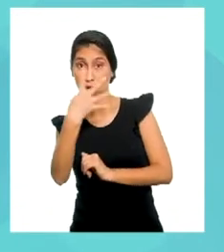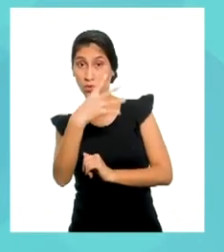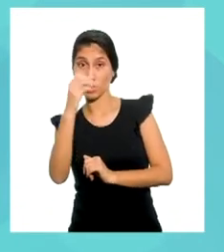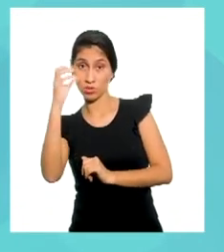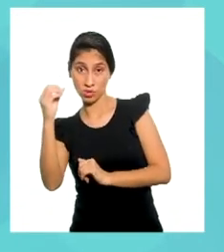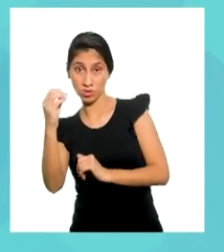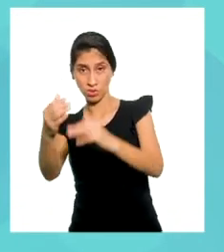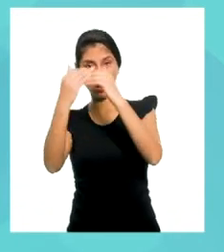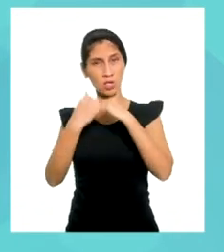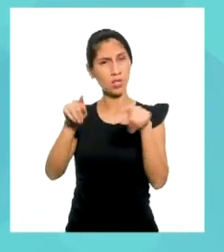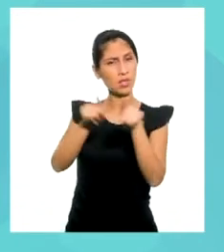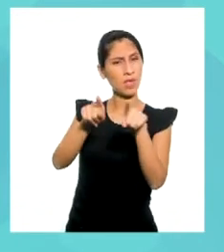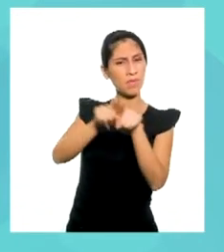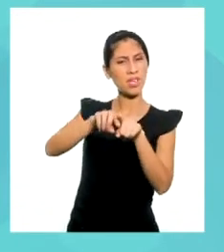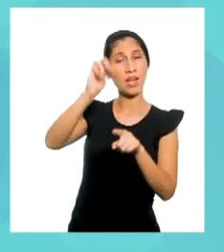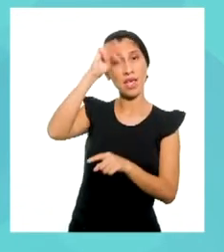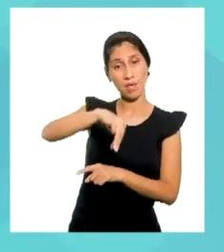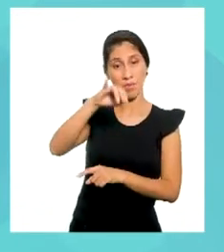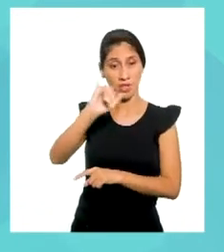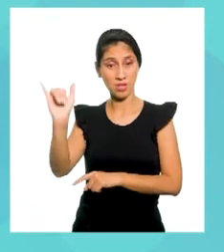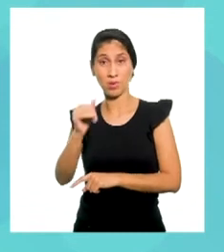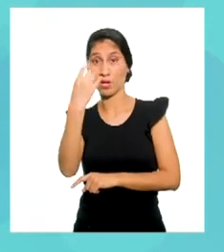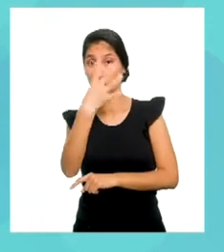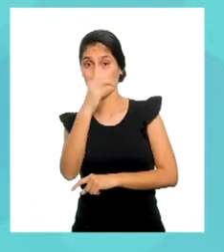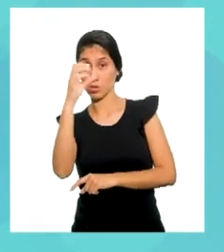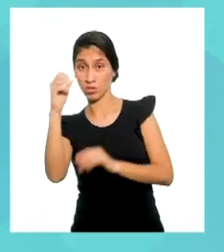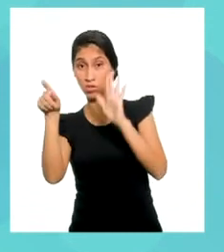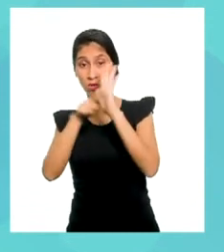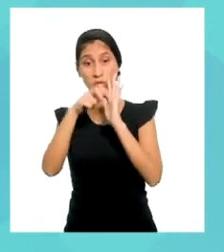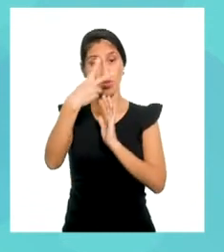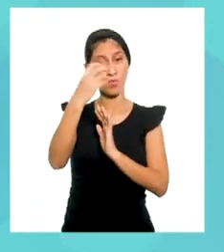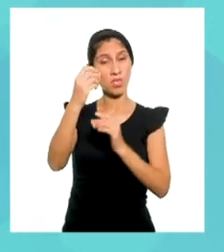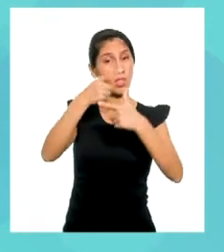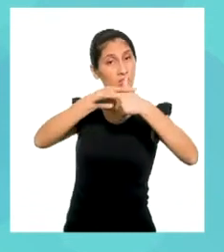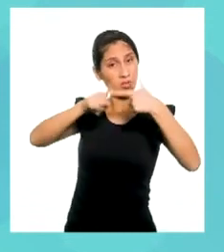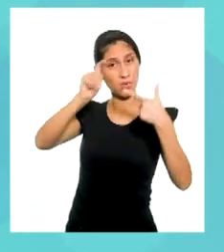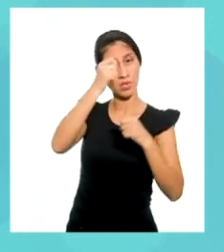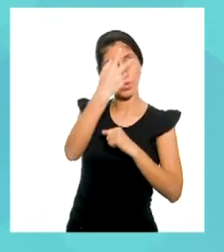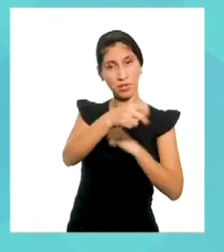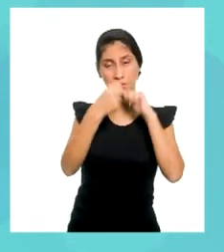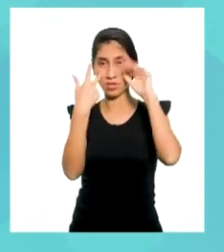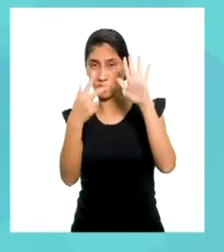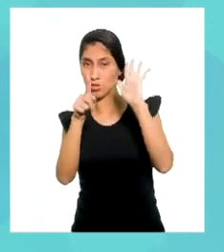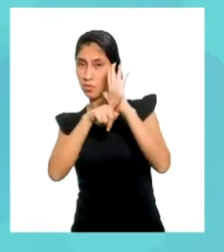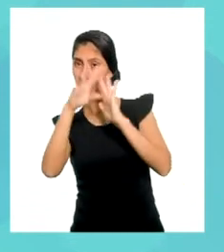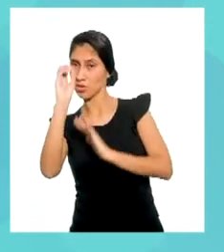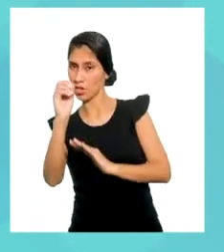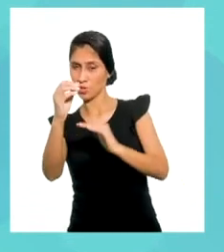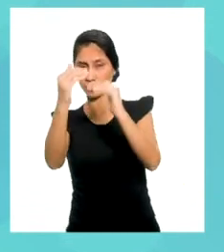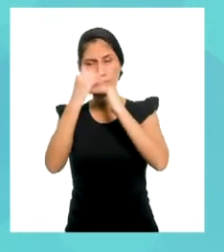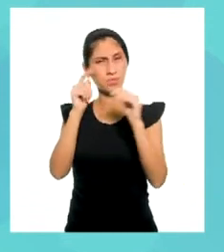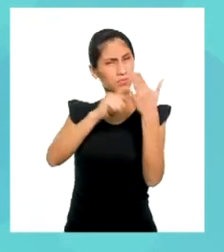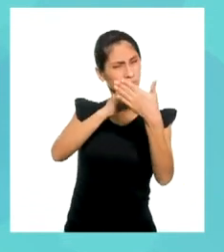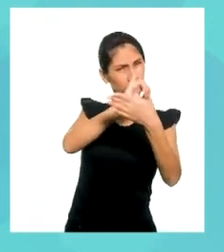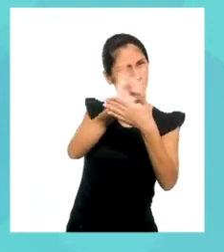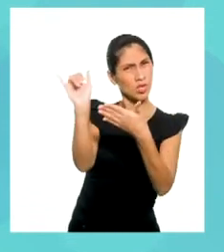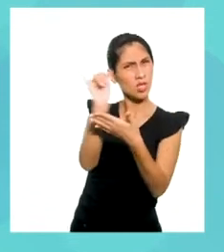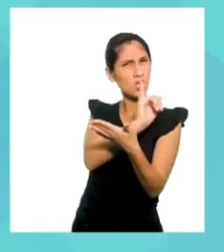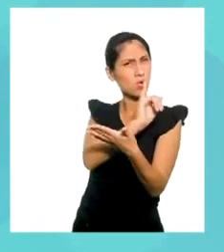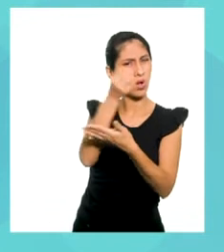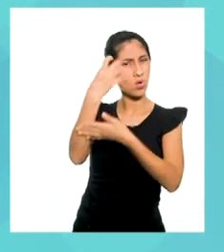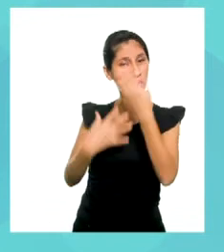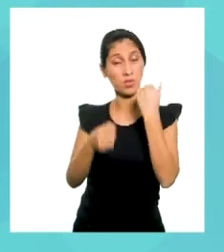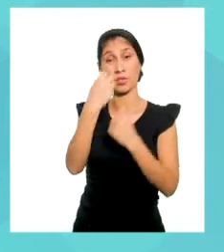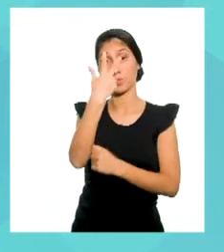La pendiente es igual a 400 menos 20 sobre 38 menos 0. Esto nos da como resultado